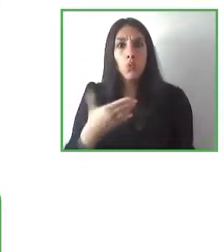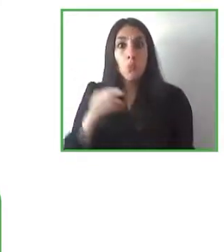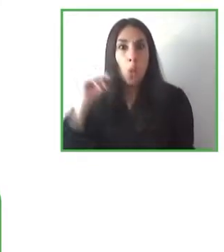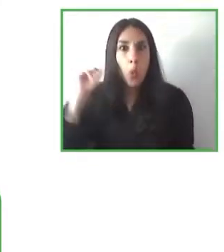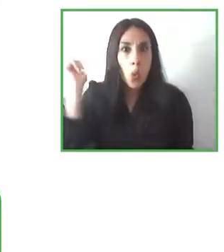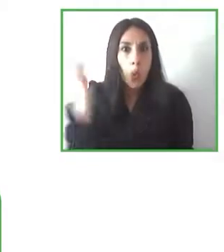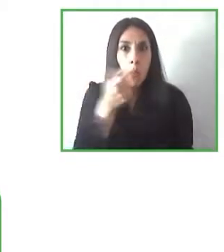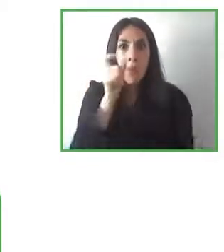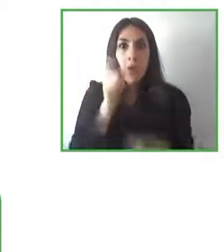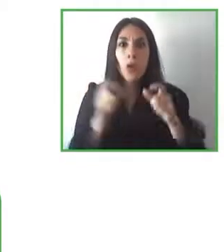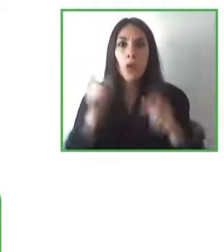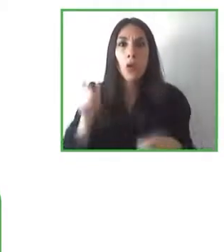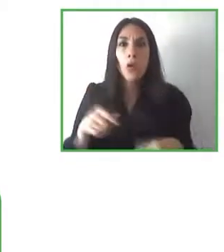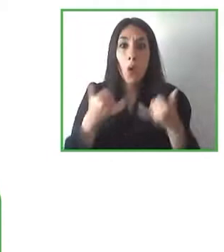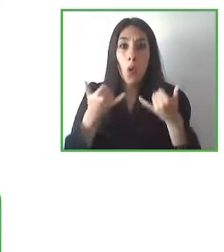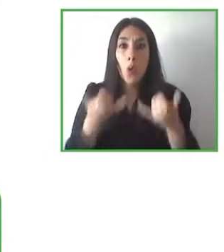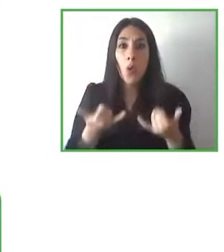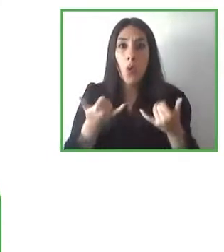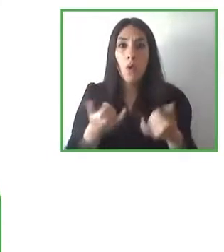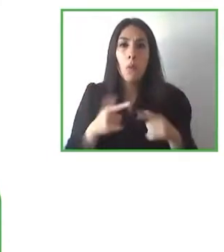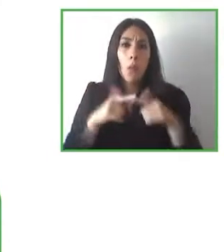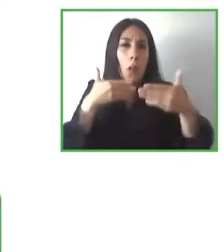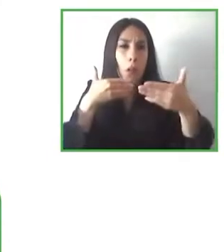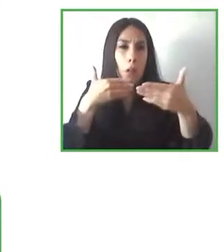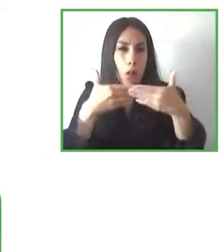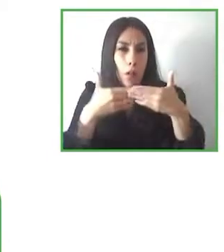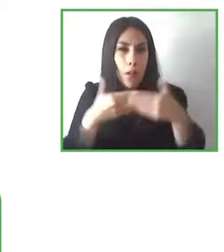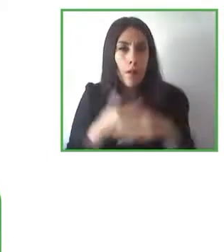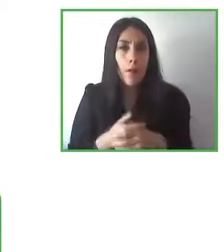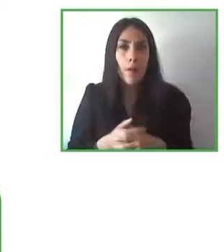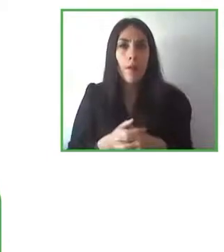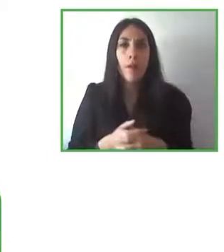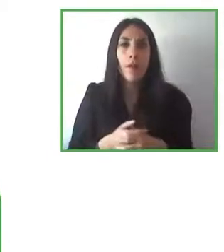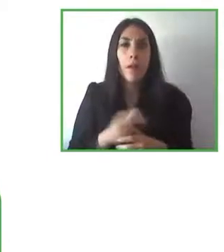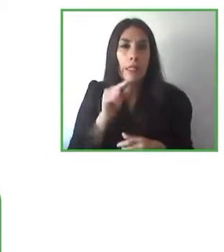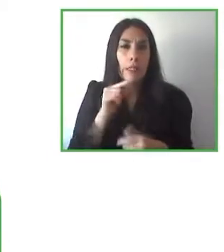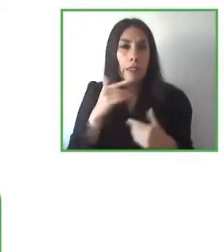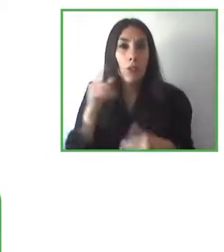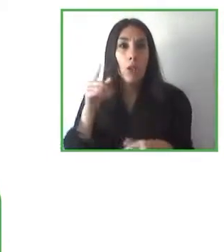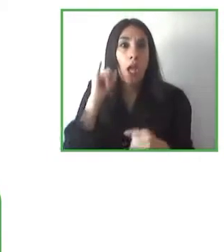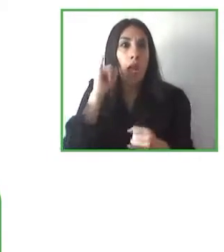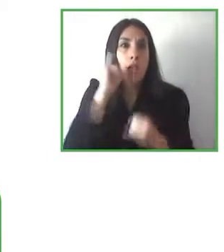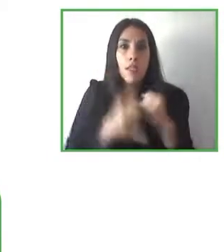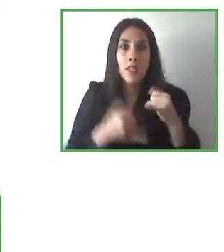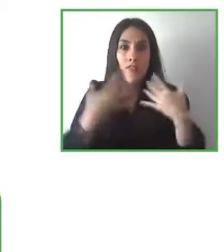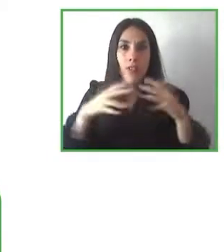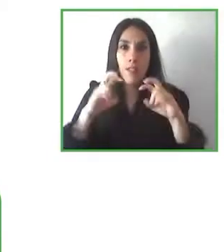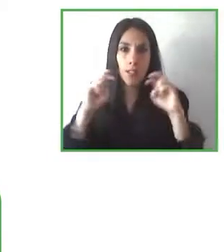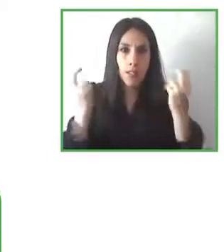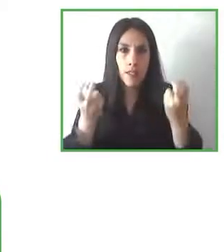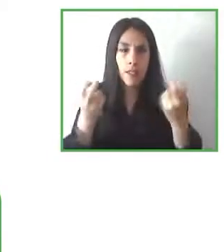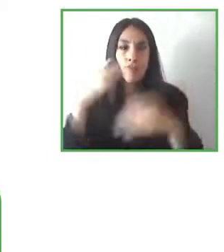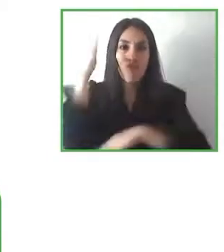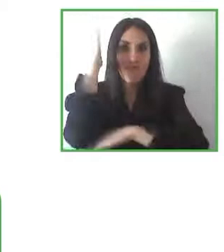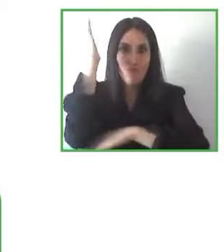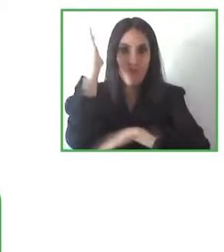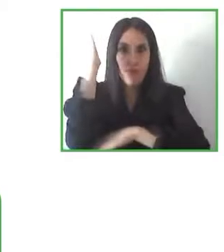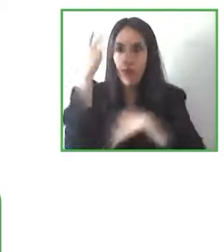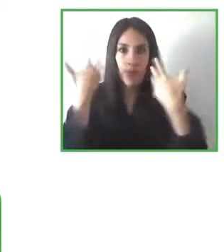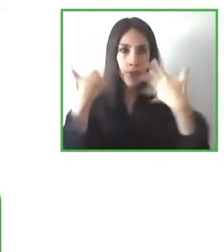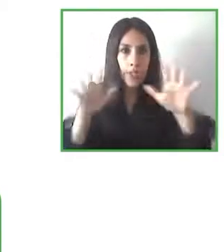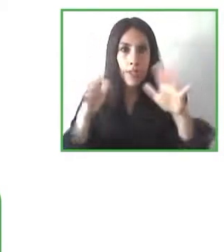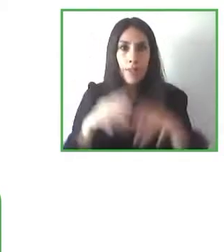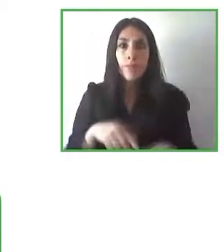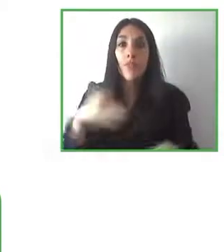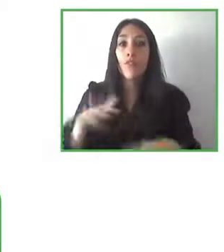de esta sesión de este panel quería antes de finalizar antes de marcharnos quería pediros a cada uno de